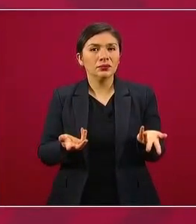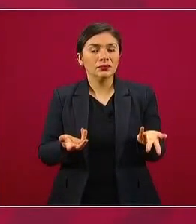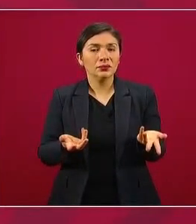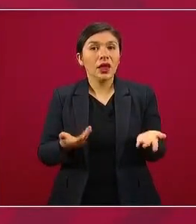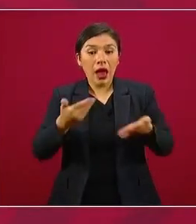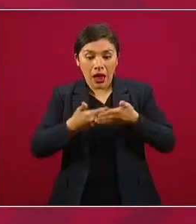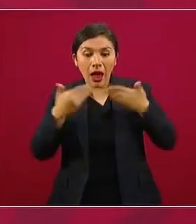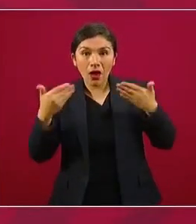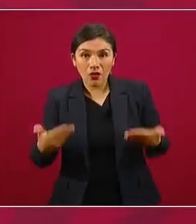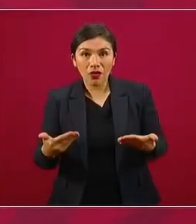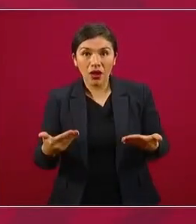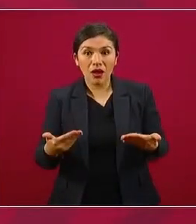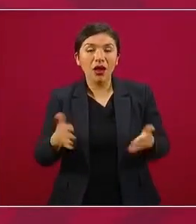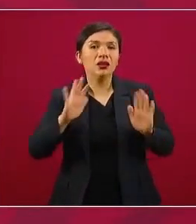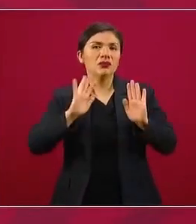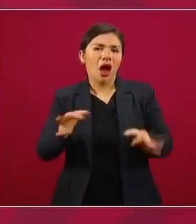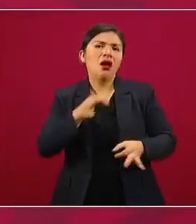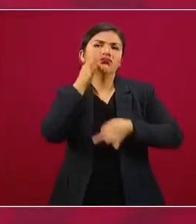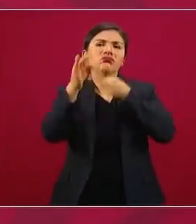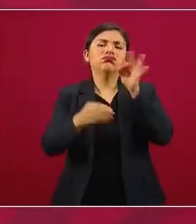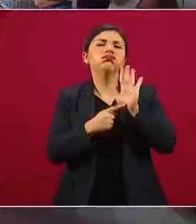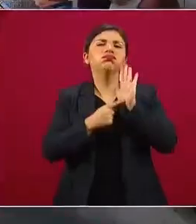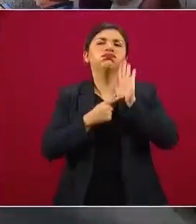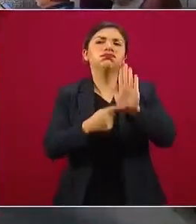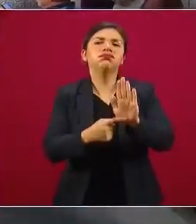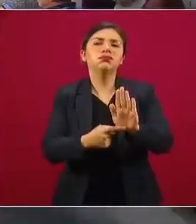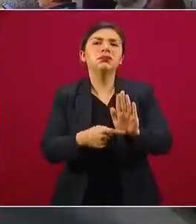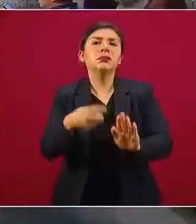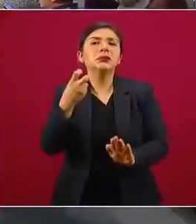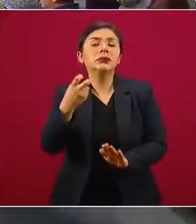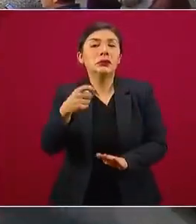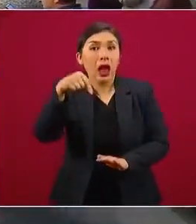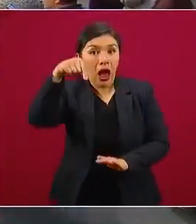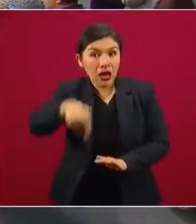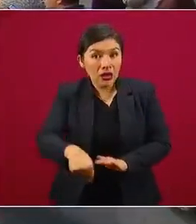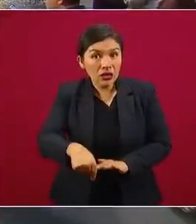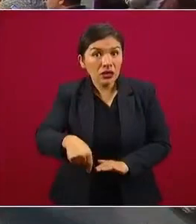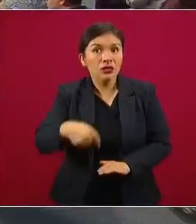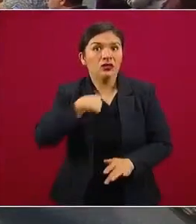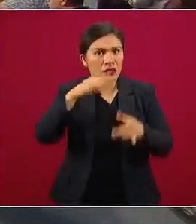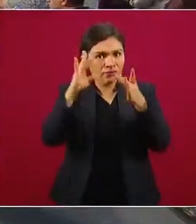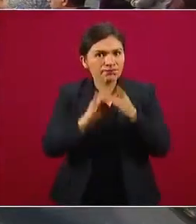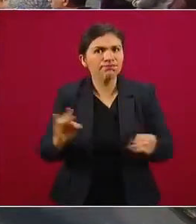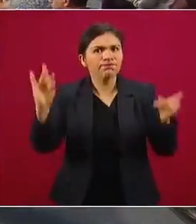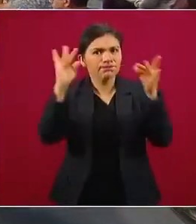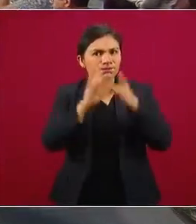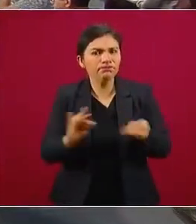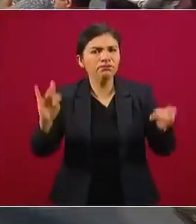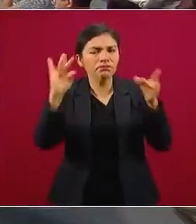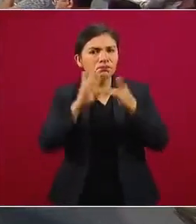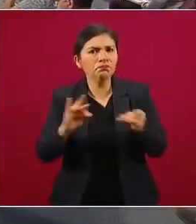Ahora ha quedado de manifiesto algo que hemos aquí estado diciendo,